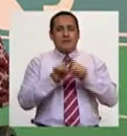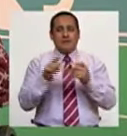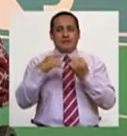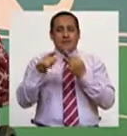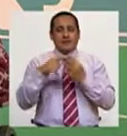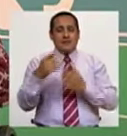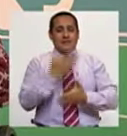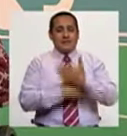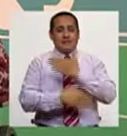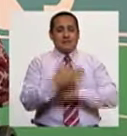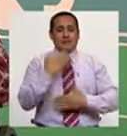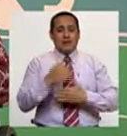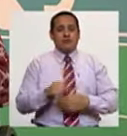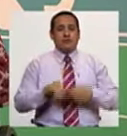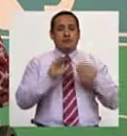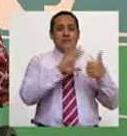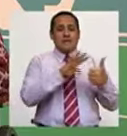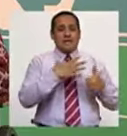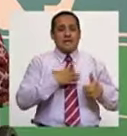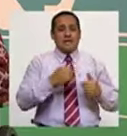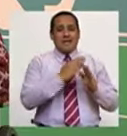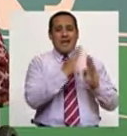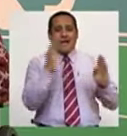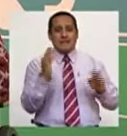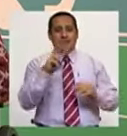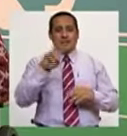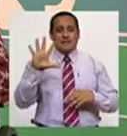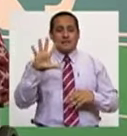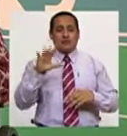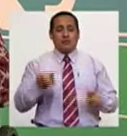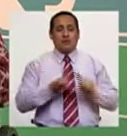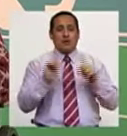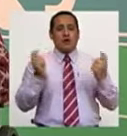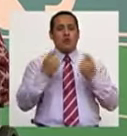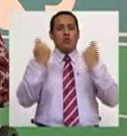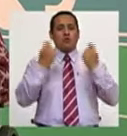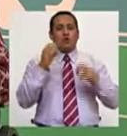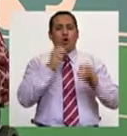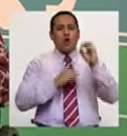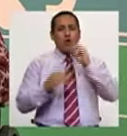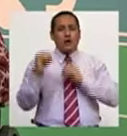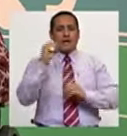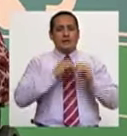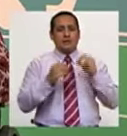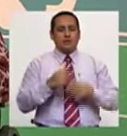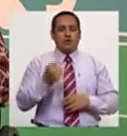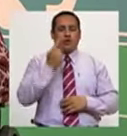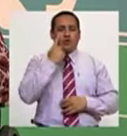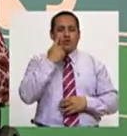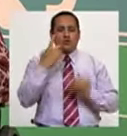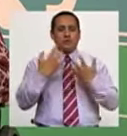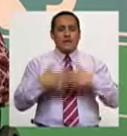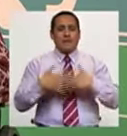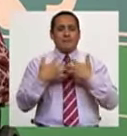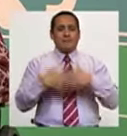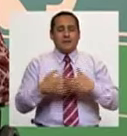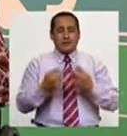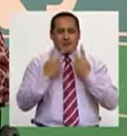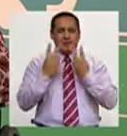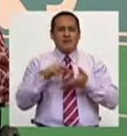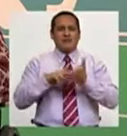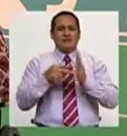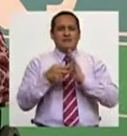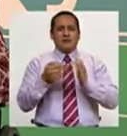habilidades diferentes entre los 6 y 25 años de edad. Este concurso lo viene organizando una reconocida empresa.